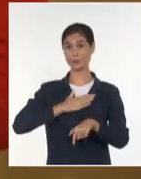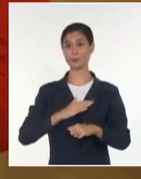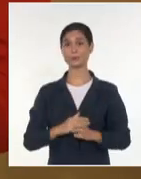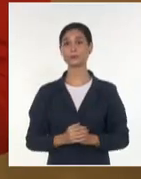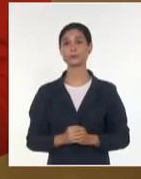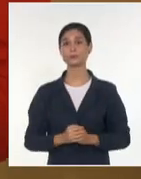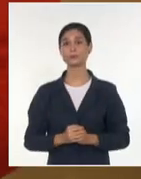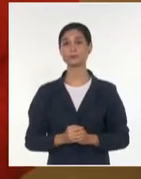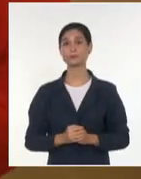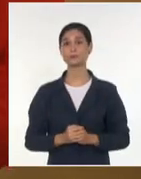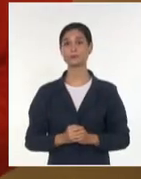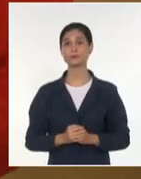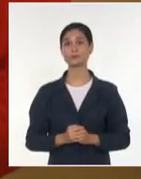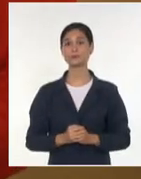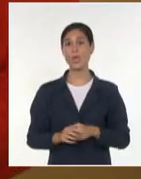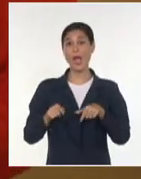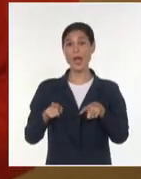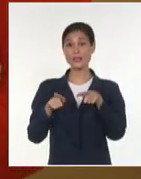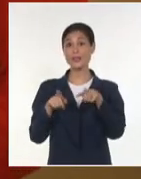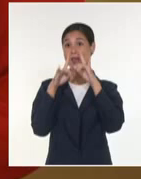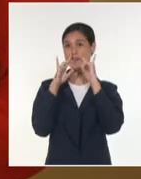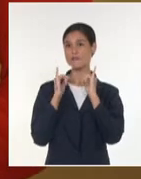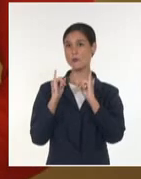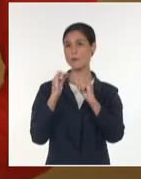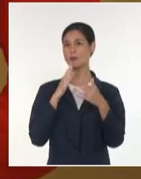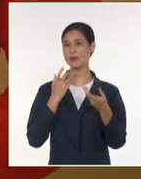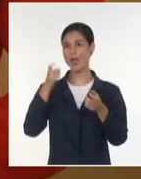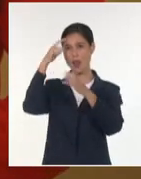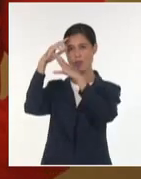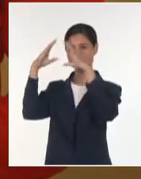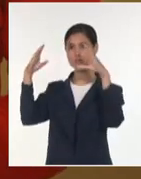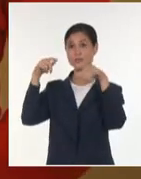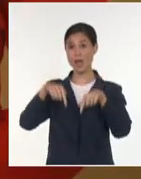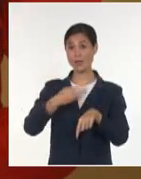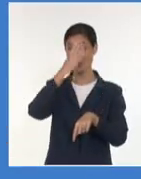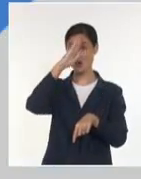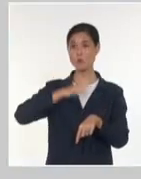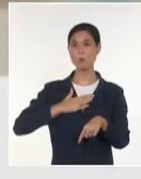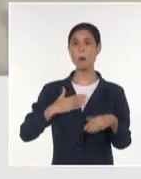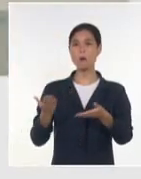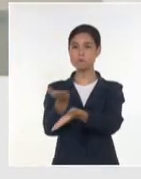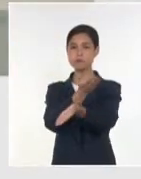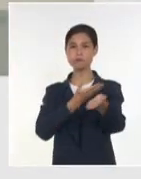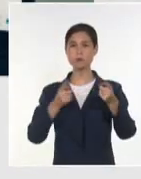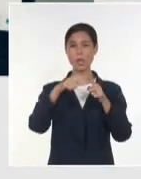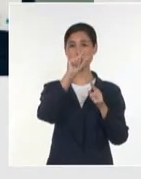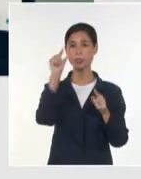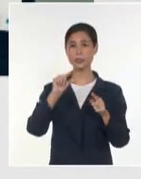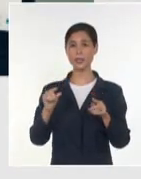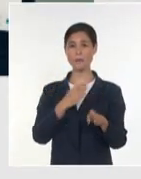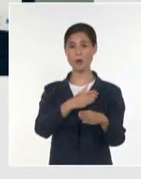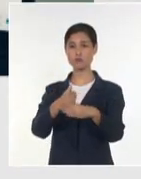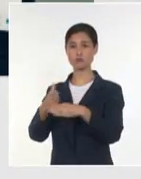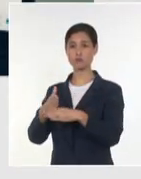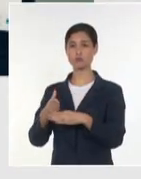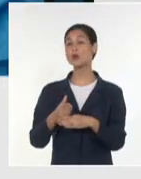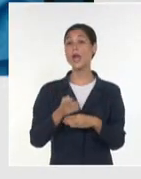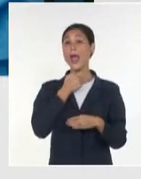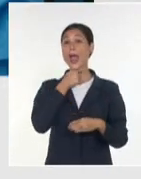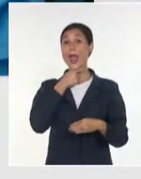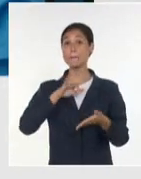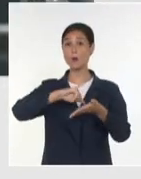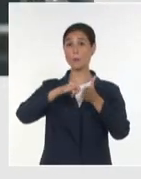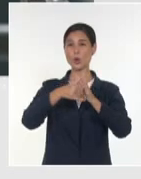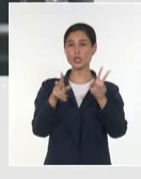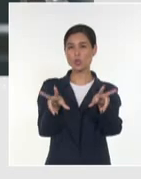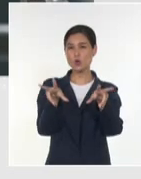esta primera emisión del informativo de la ciencia cubana, conversaremos, entre otros temas, sobre novedosas soluciones digitales en la